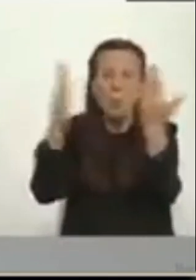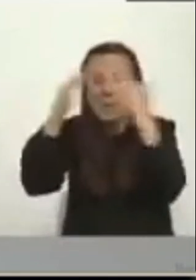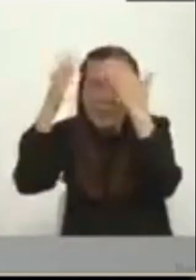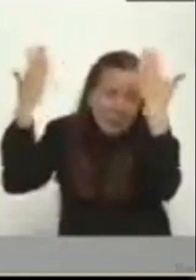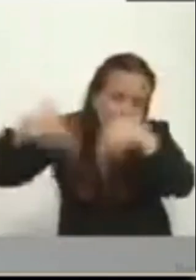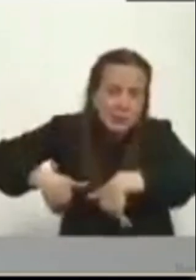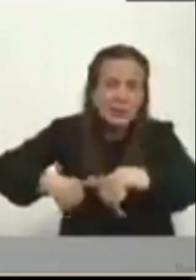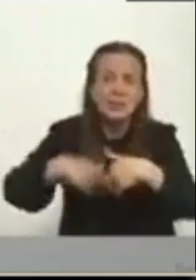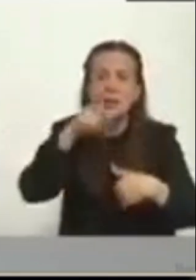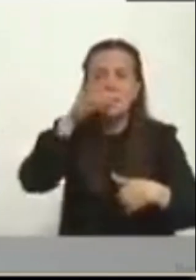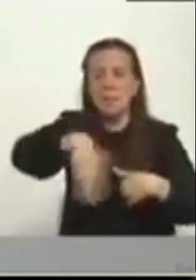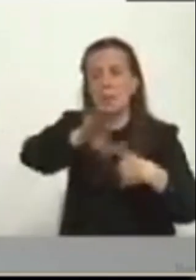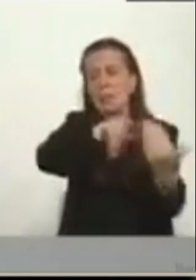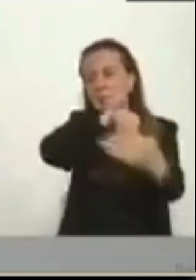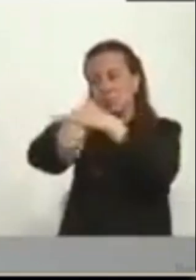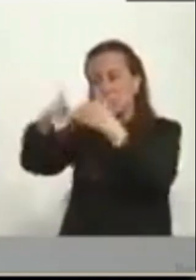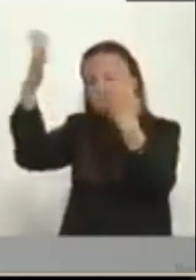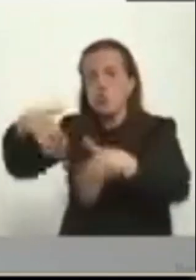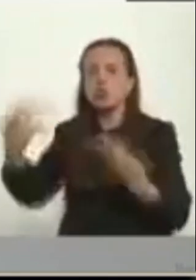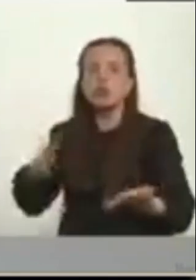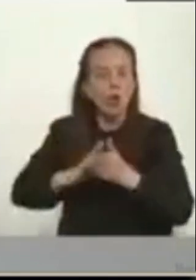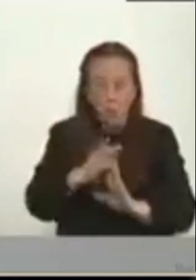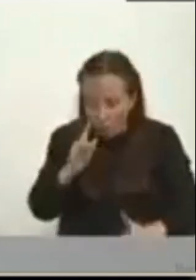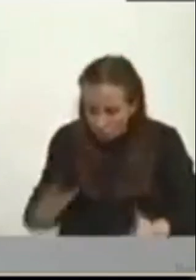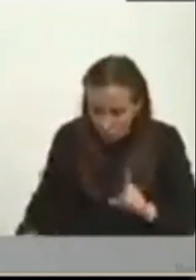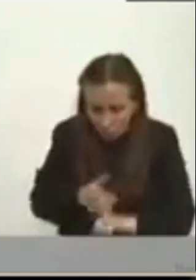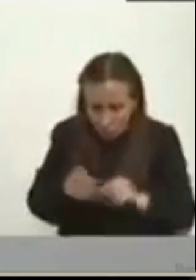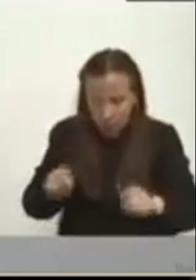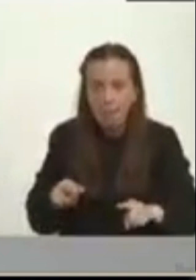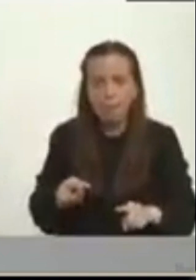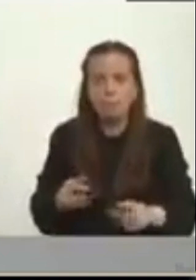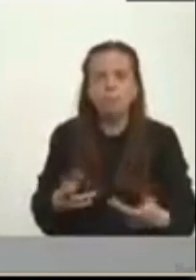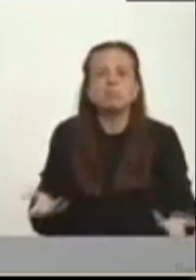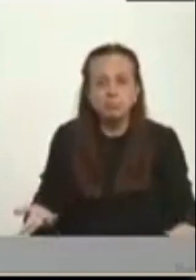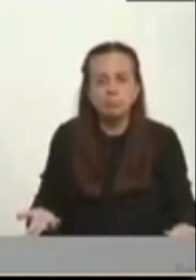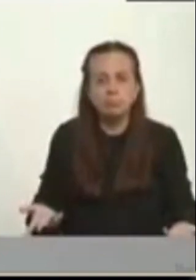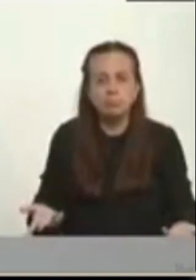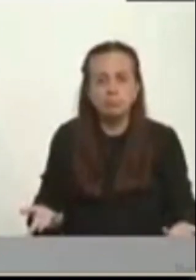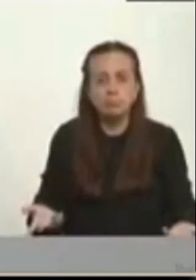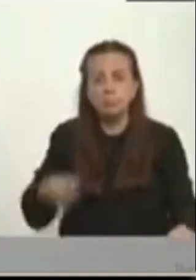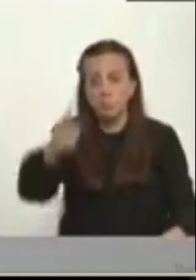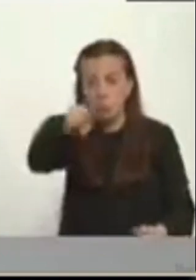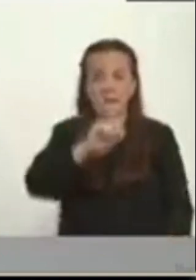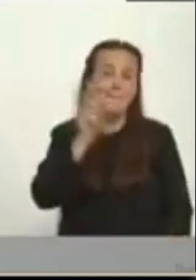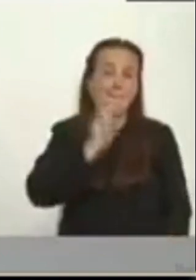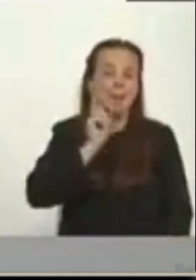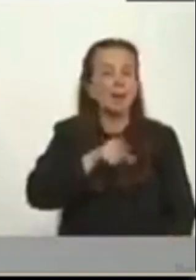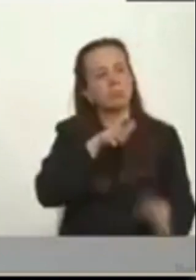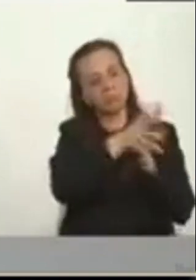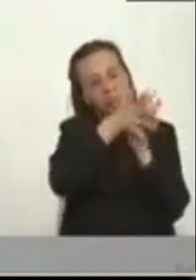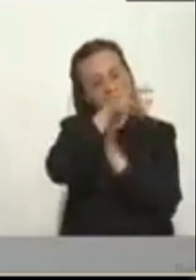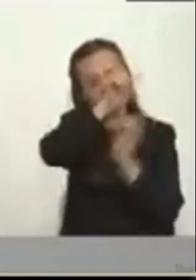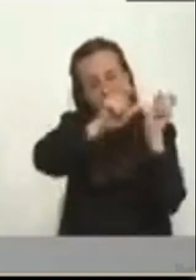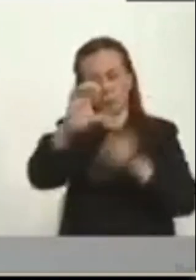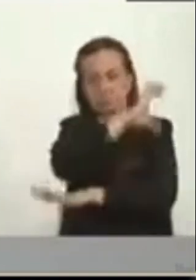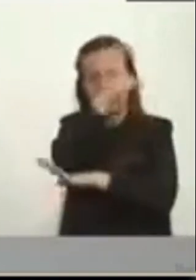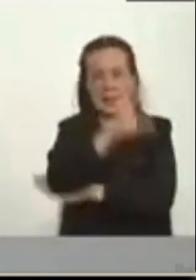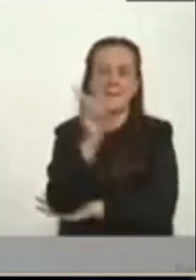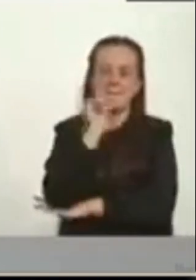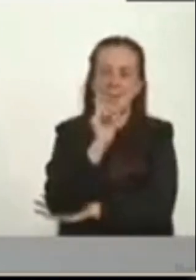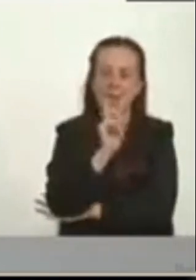casa de su abuela, donde lo encontró la comunidad. Le mintieron a los colombianos. La